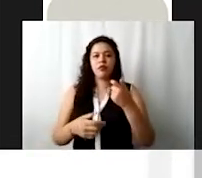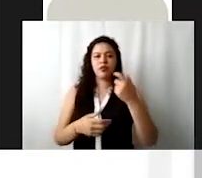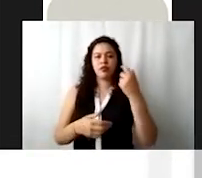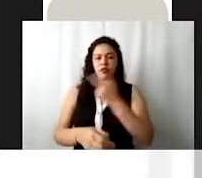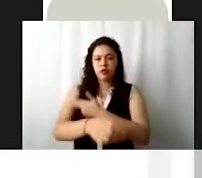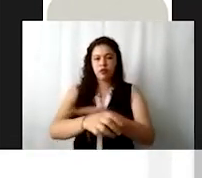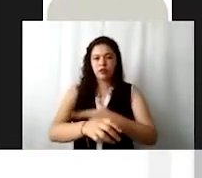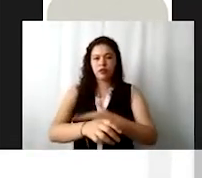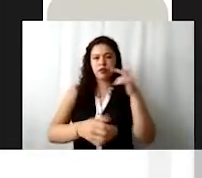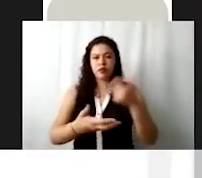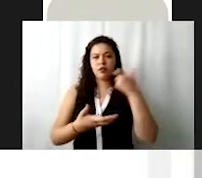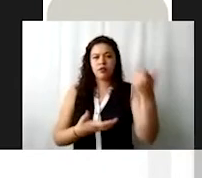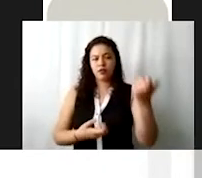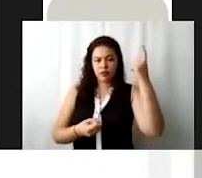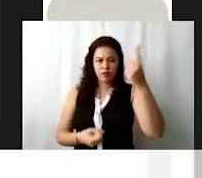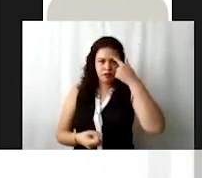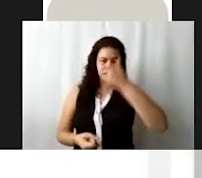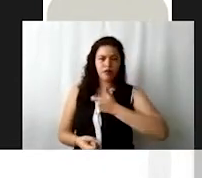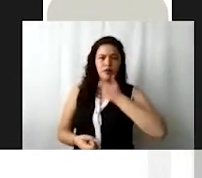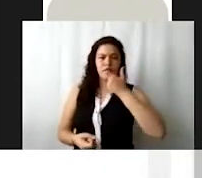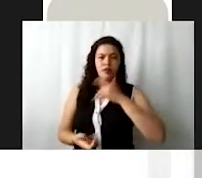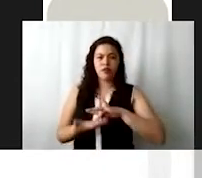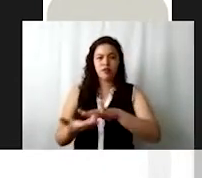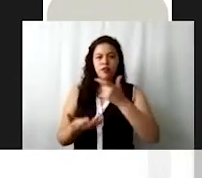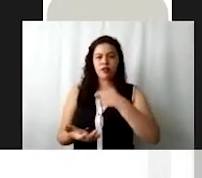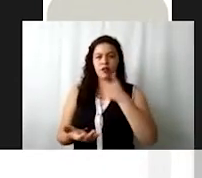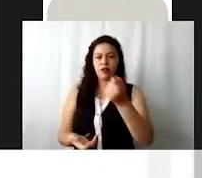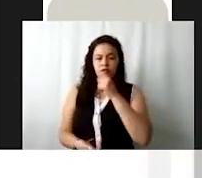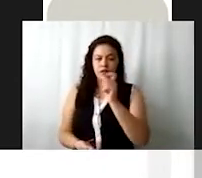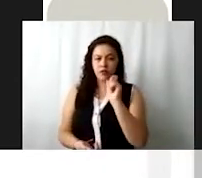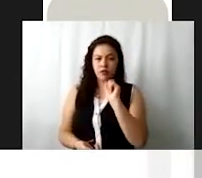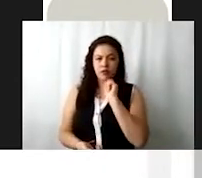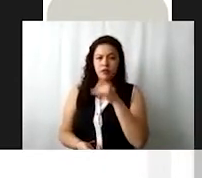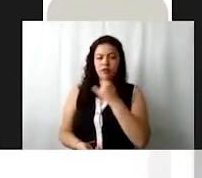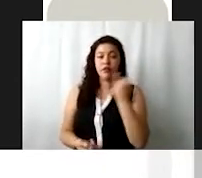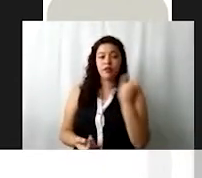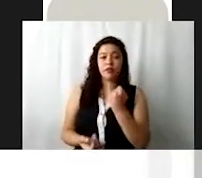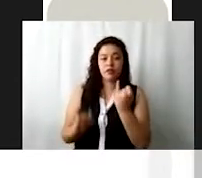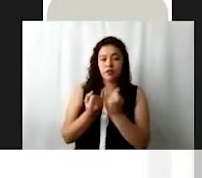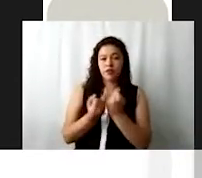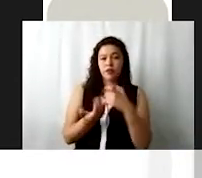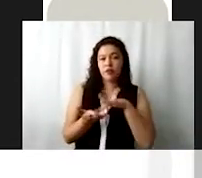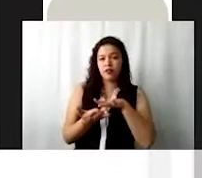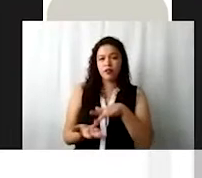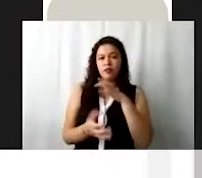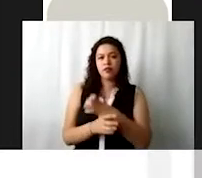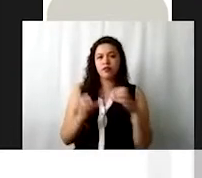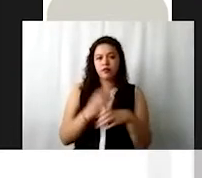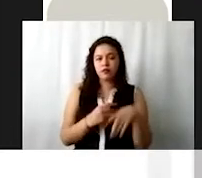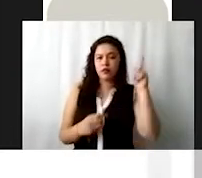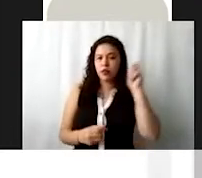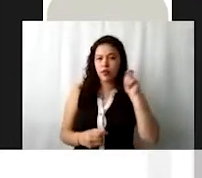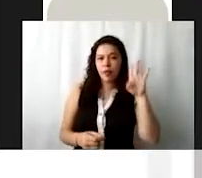designado a ayudas económicas. Ojo, también para tanto para apoyo en especie, como becas, como apoyo